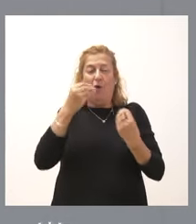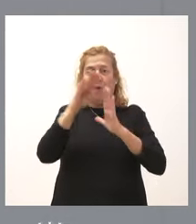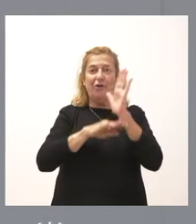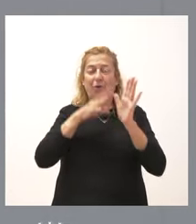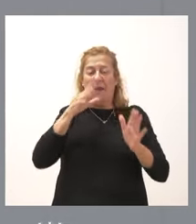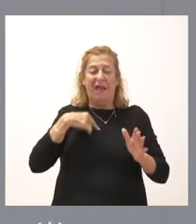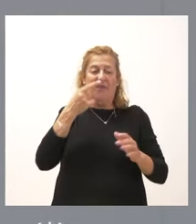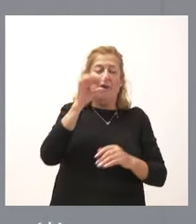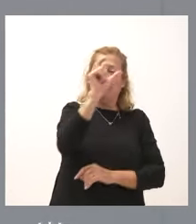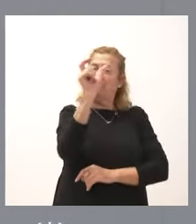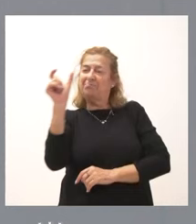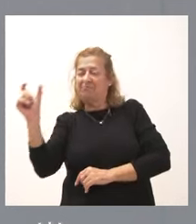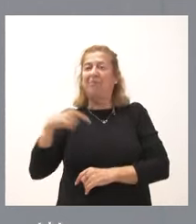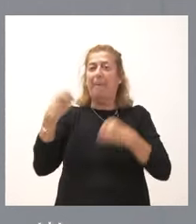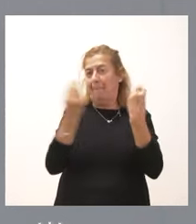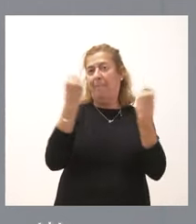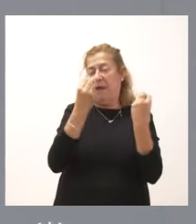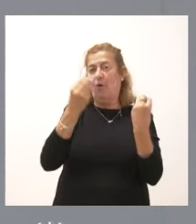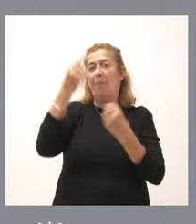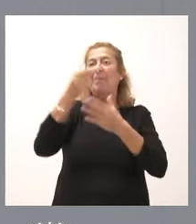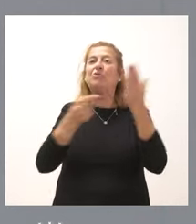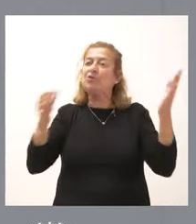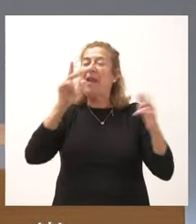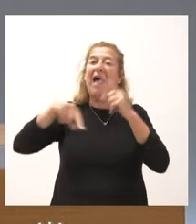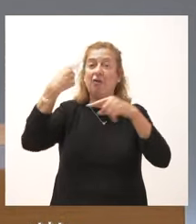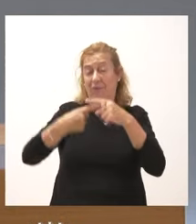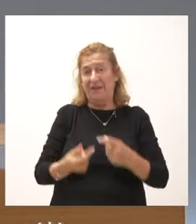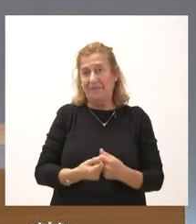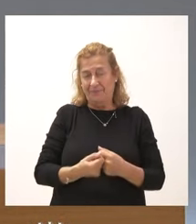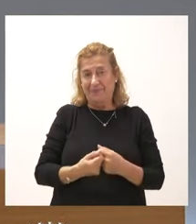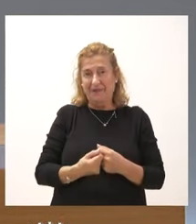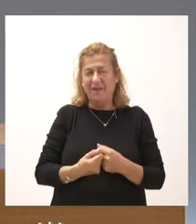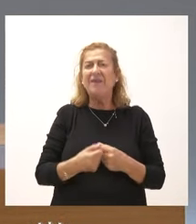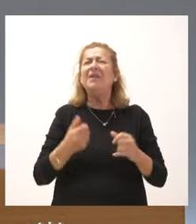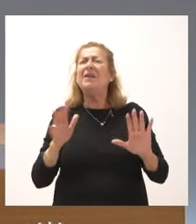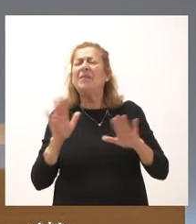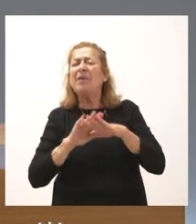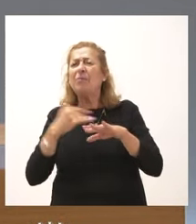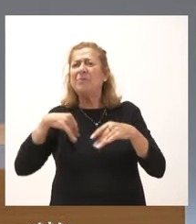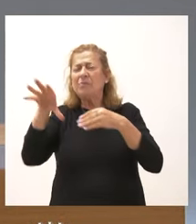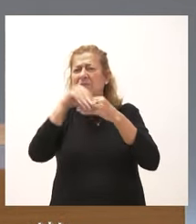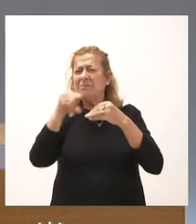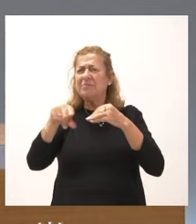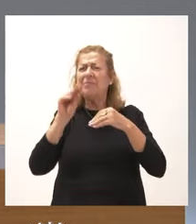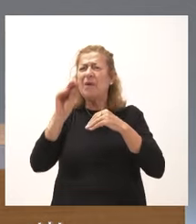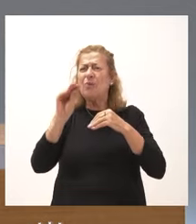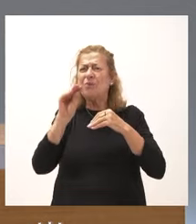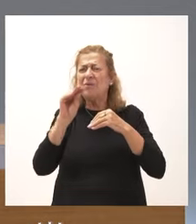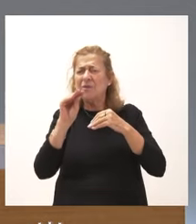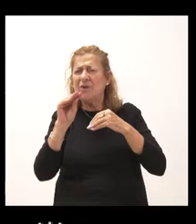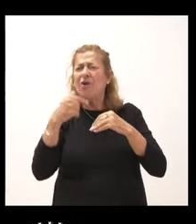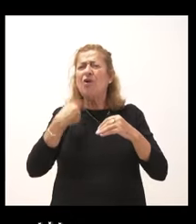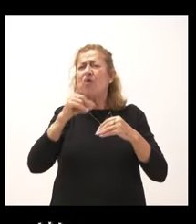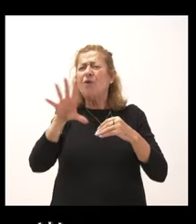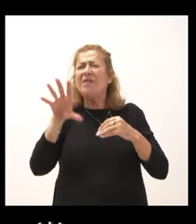cuantificación y en la presupuestación de los presupuestos para el próximo ejercicio. La existencia en esta pregunta, en estas ruedas de prensa es porque no entendemos